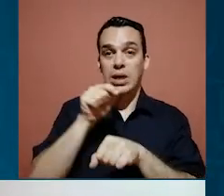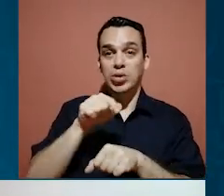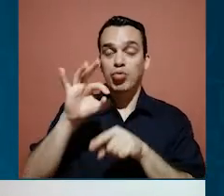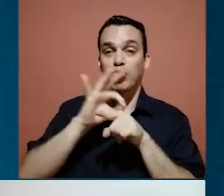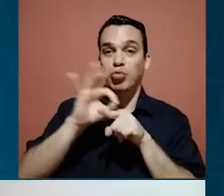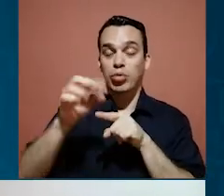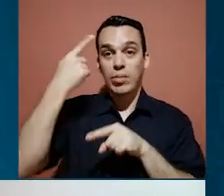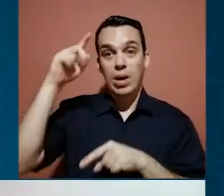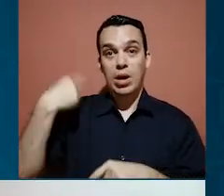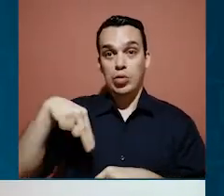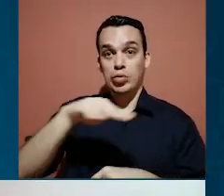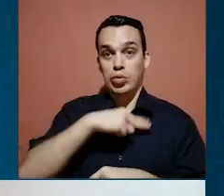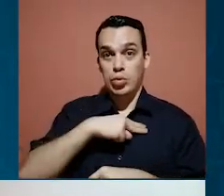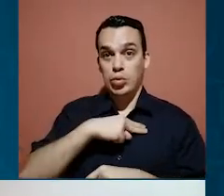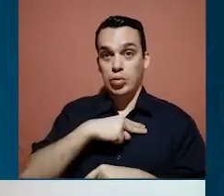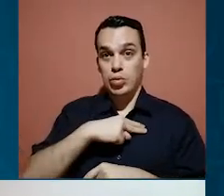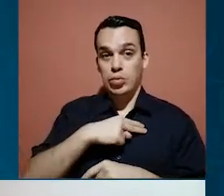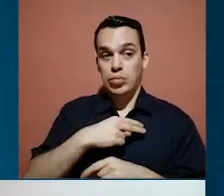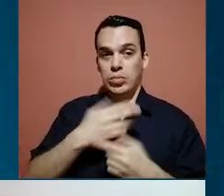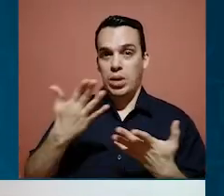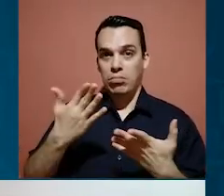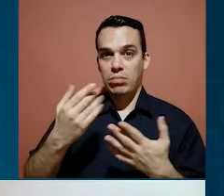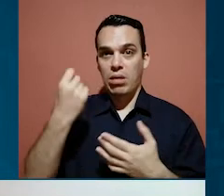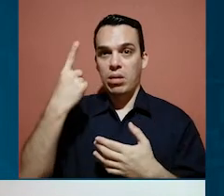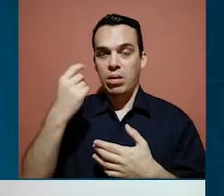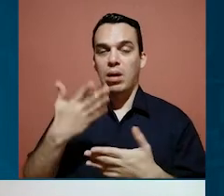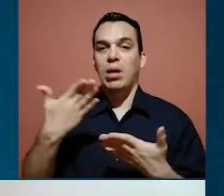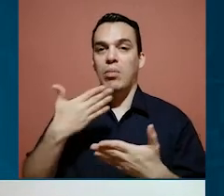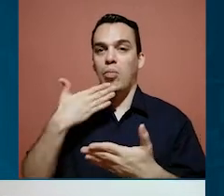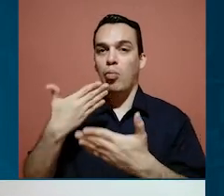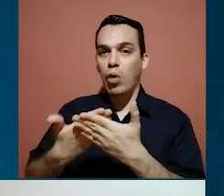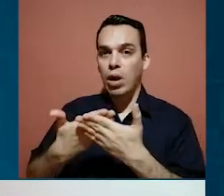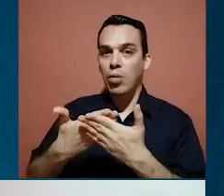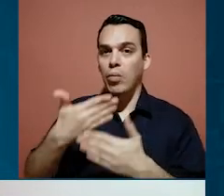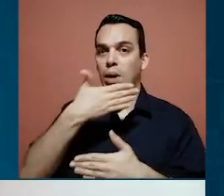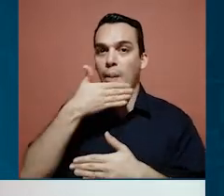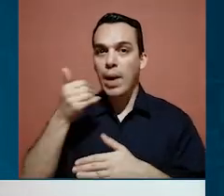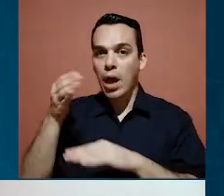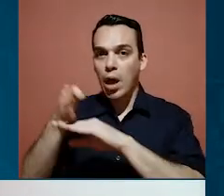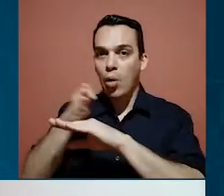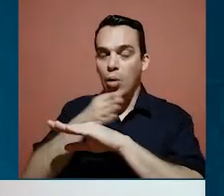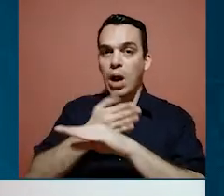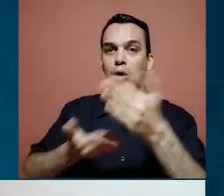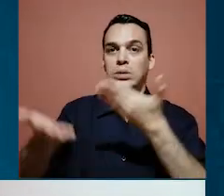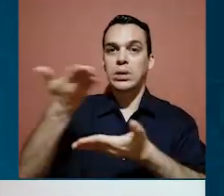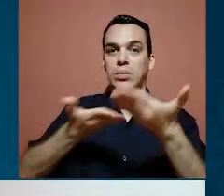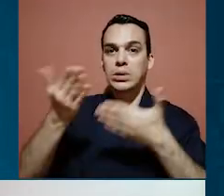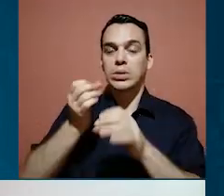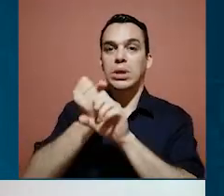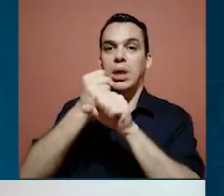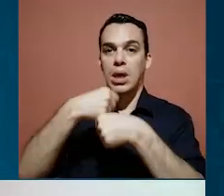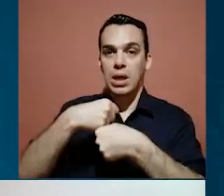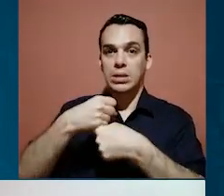Esto nos sirve a nosotros, ¿verdad?, de retroalimentación para ir mejorando precisamente los servicios